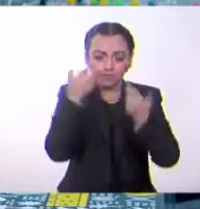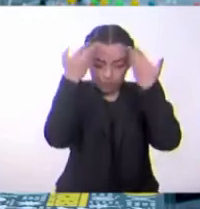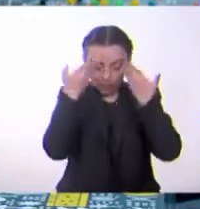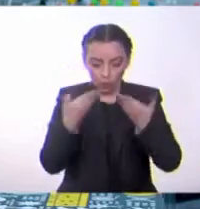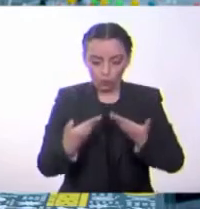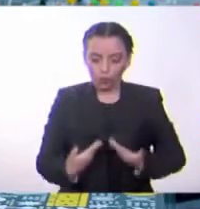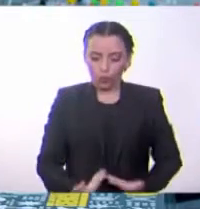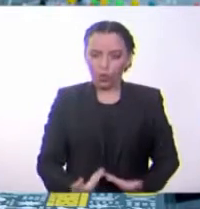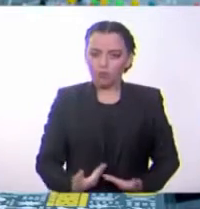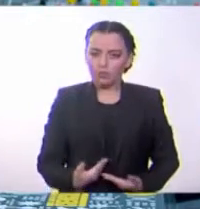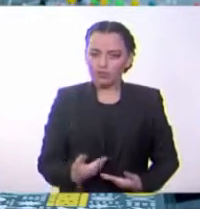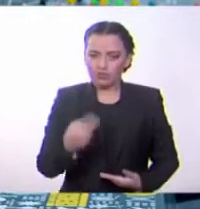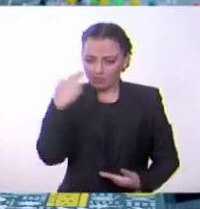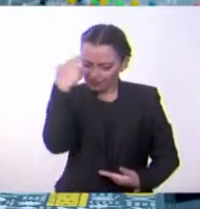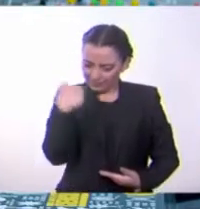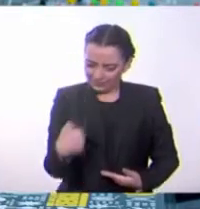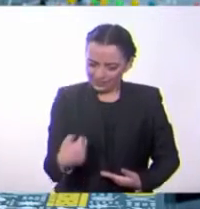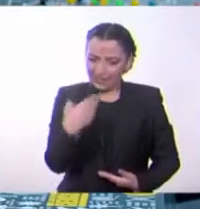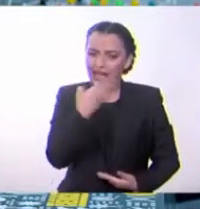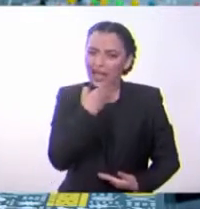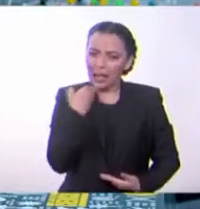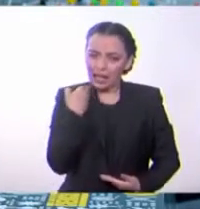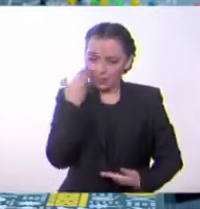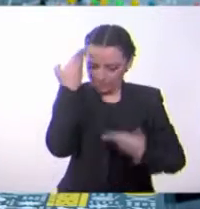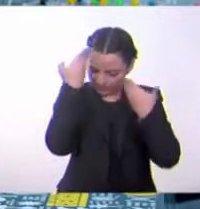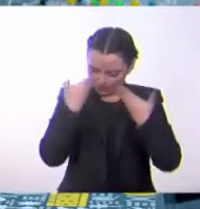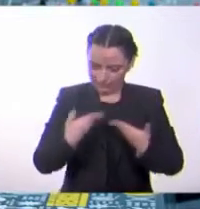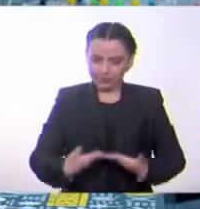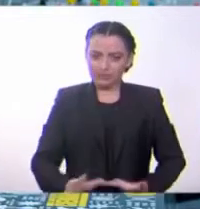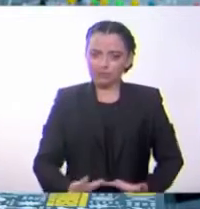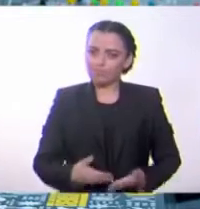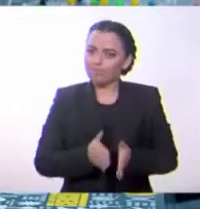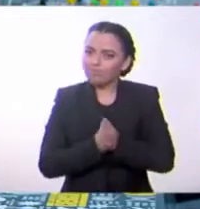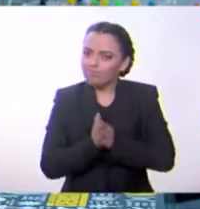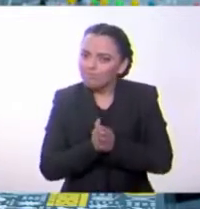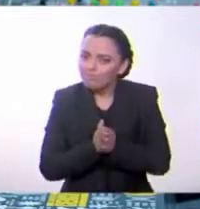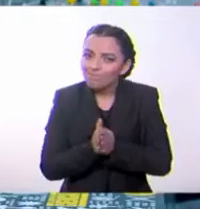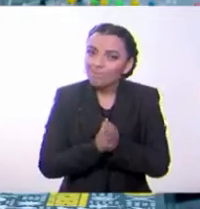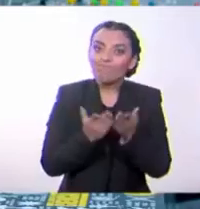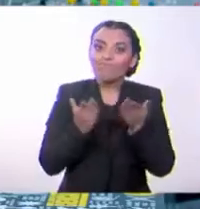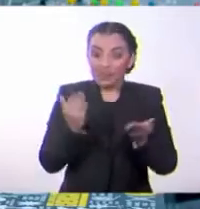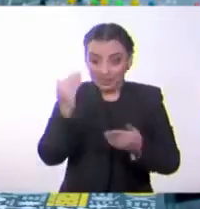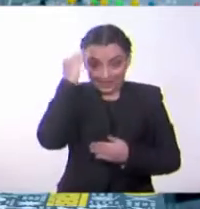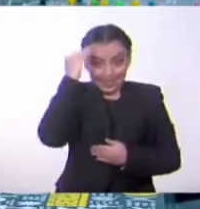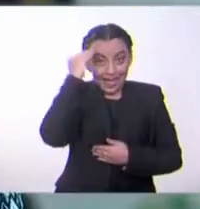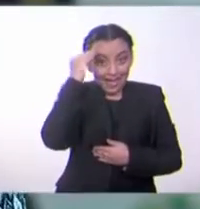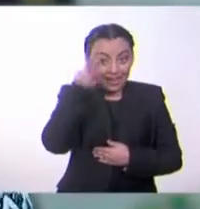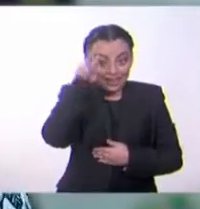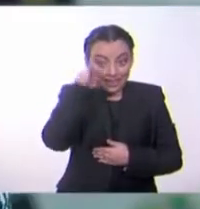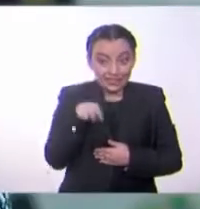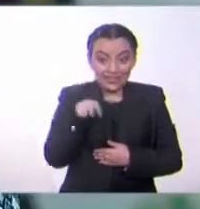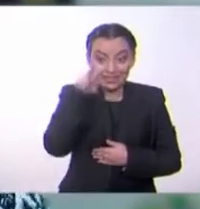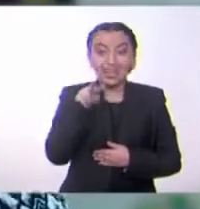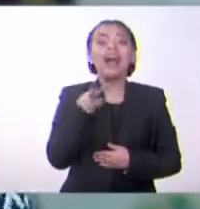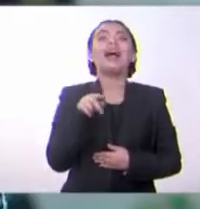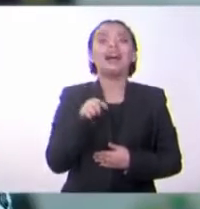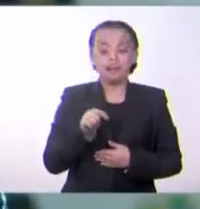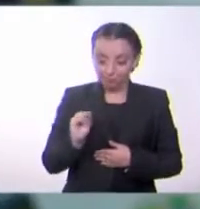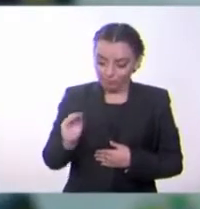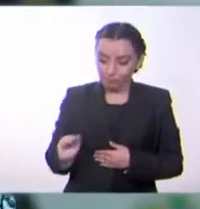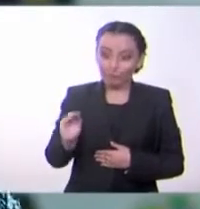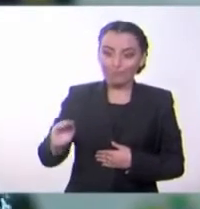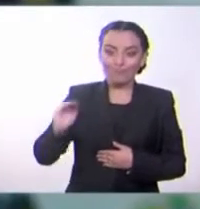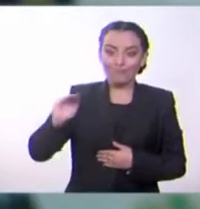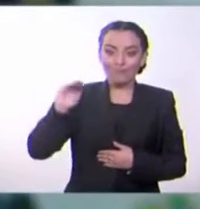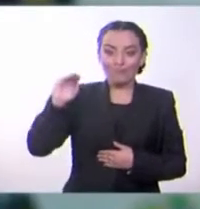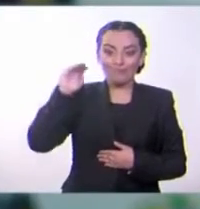percatado, pero es algo muy emocionante. ¿Sabes qué es? Pues es el crecimiento. Sí, y todos lo